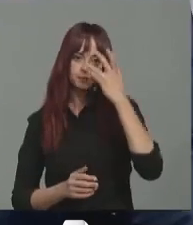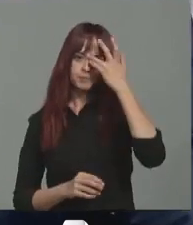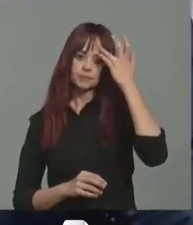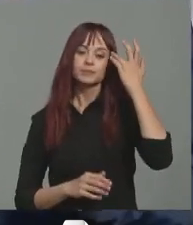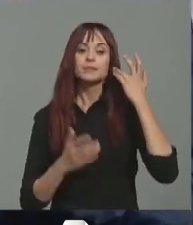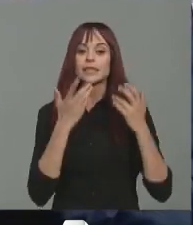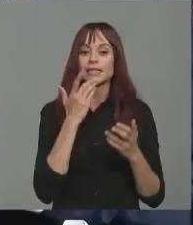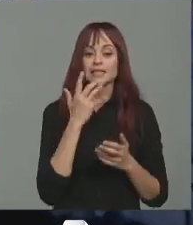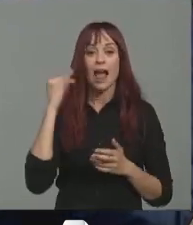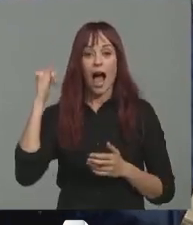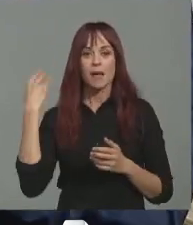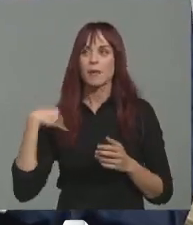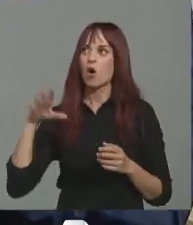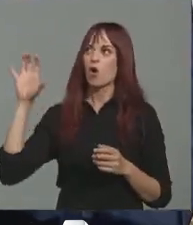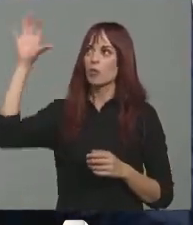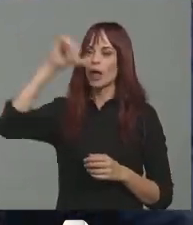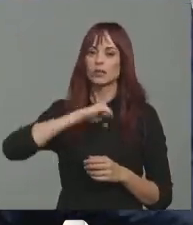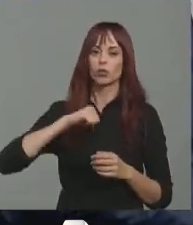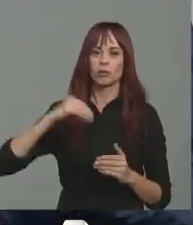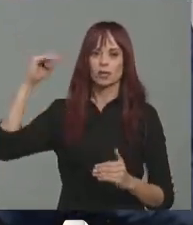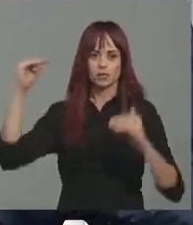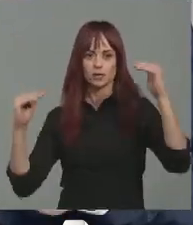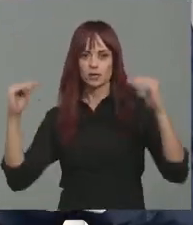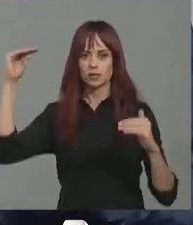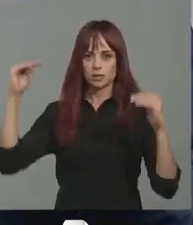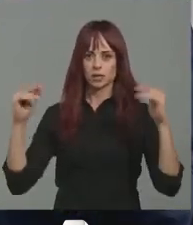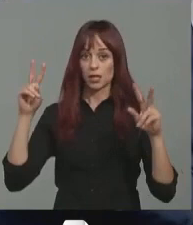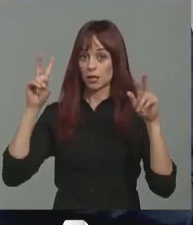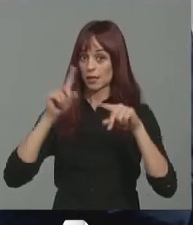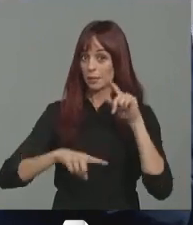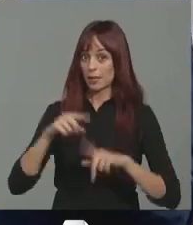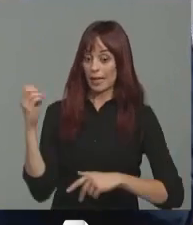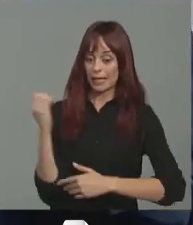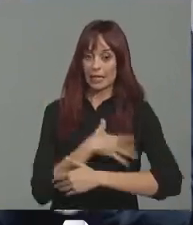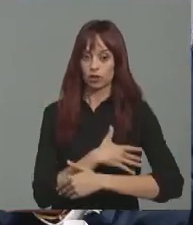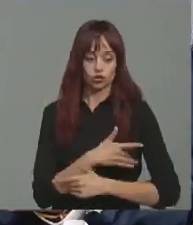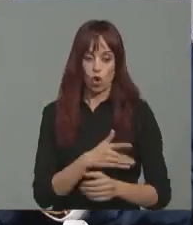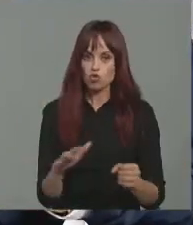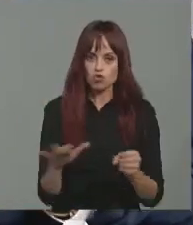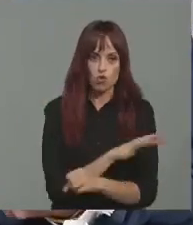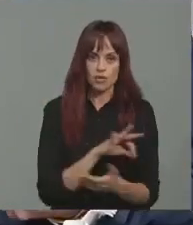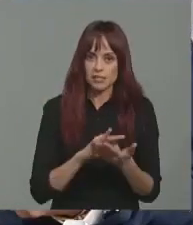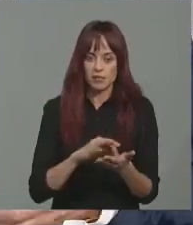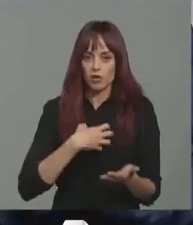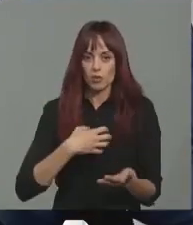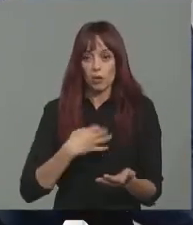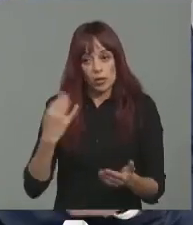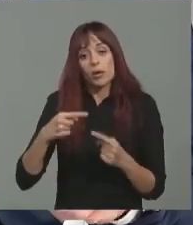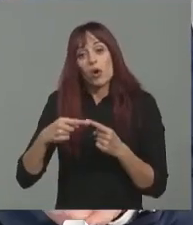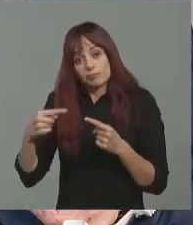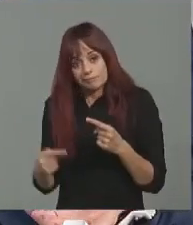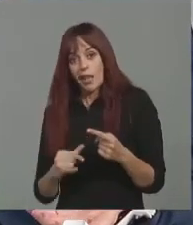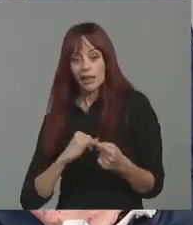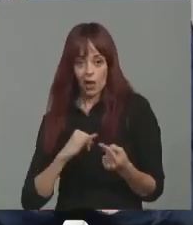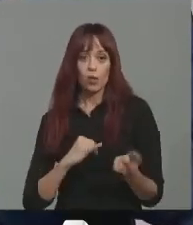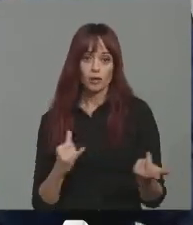gap tan importante entre comunidades autónomas respecto a los ingresos que recibimos, no podemos dar cobertura sin acudir a la deuda a las